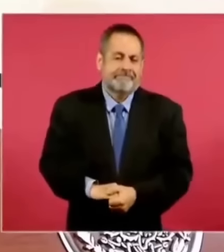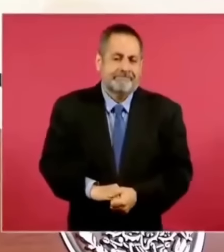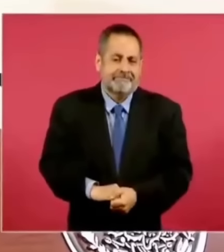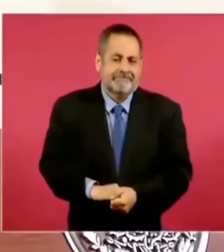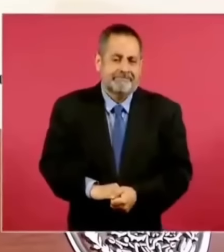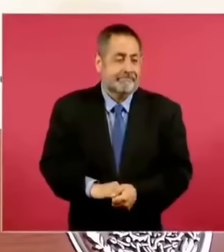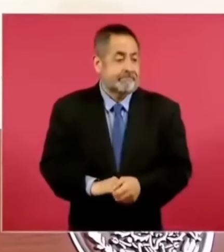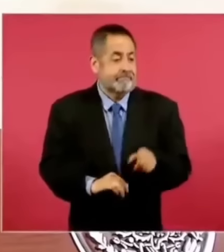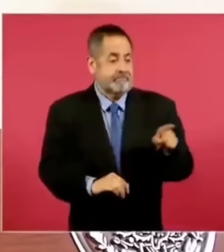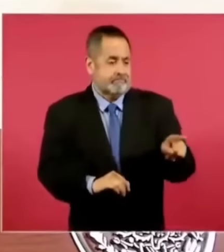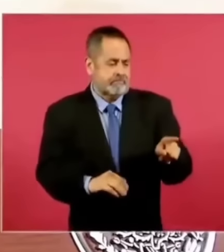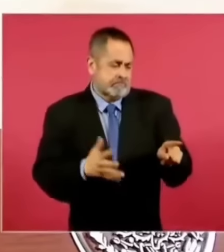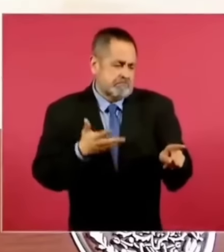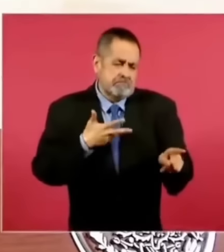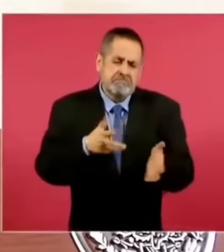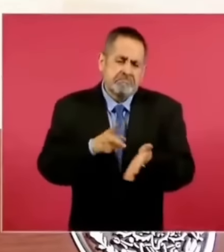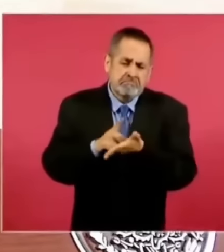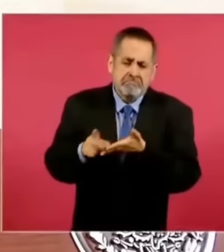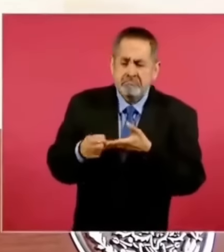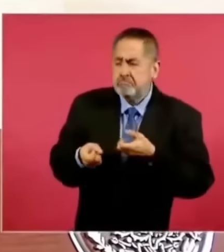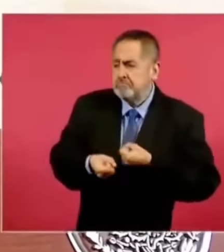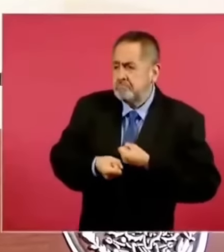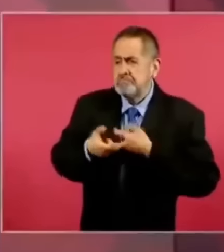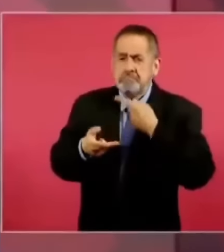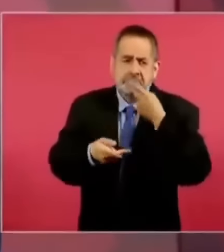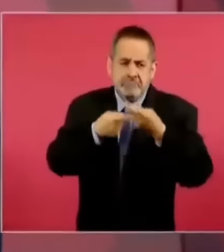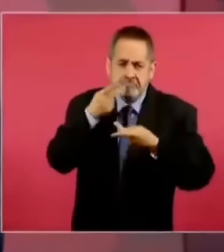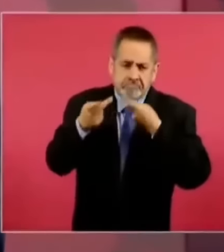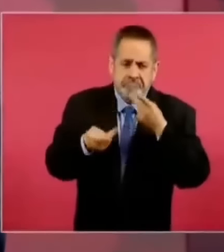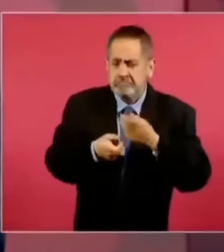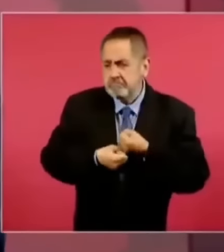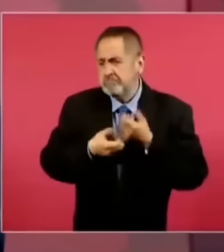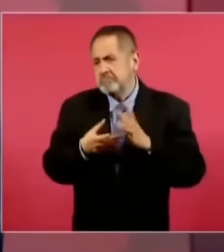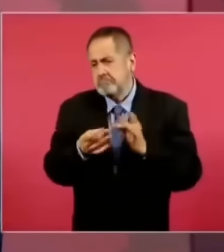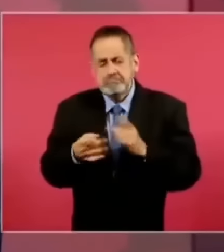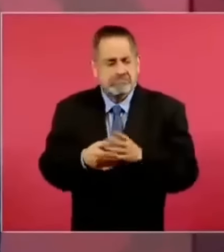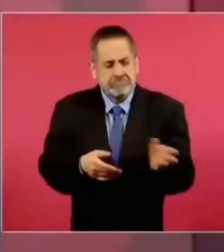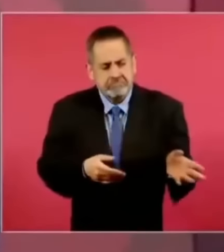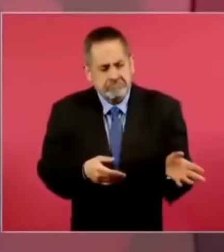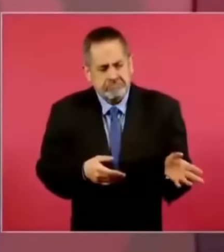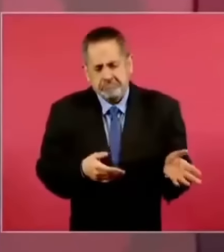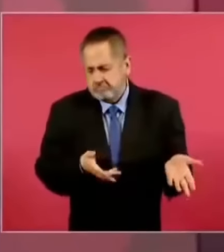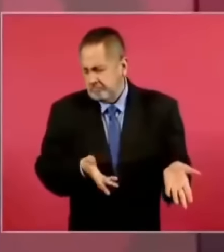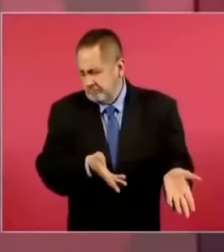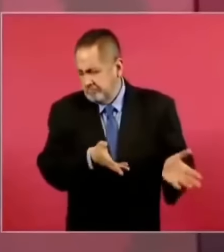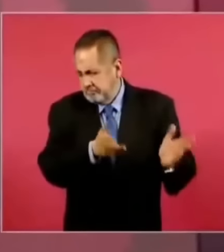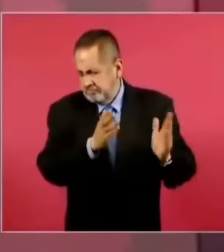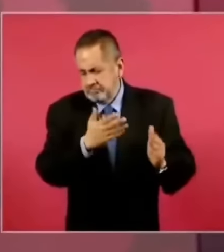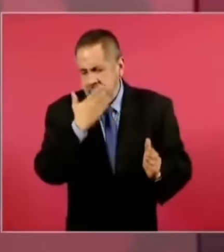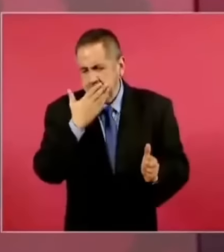él tiene derecho a expresarse y a defender